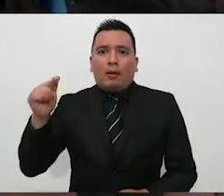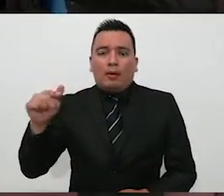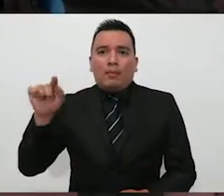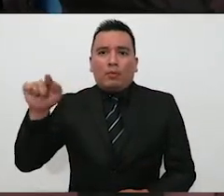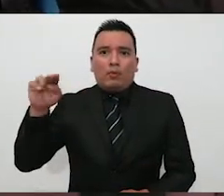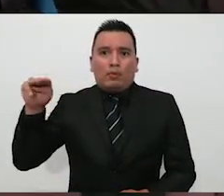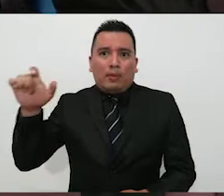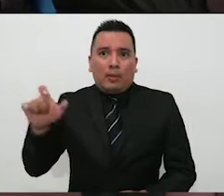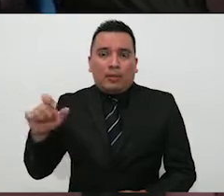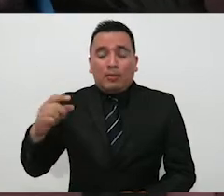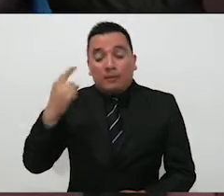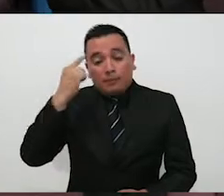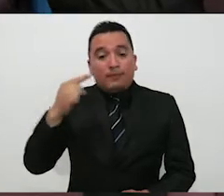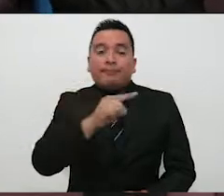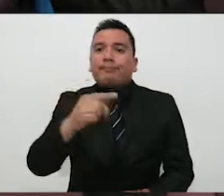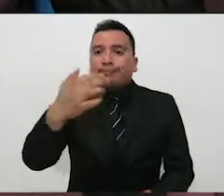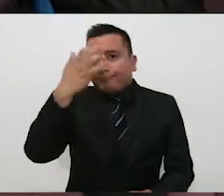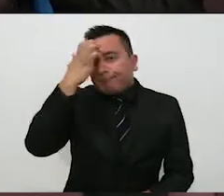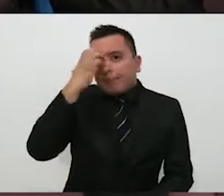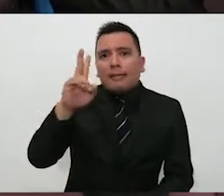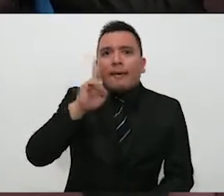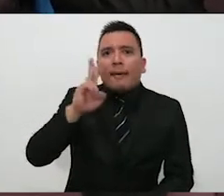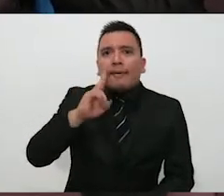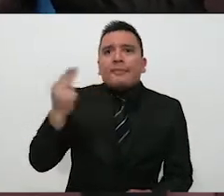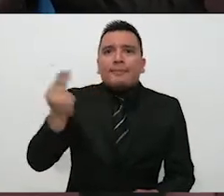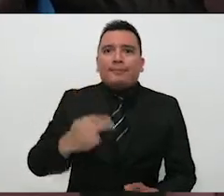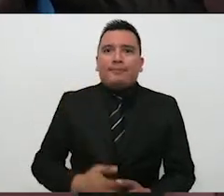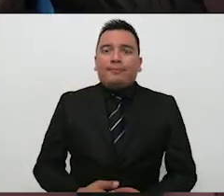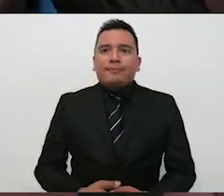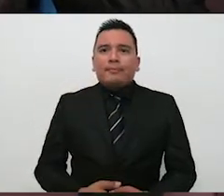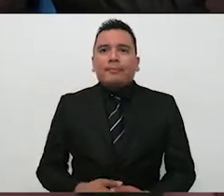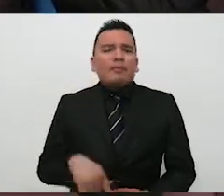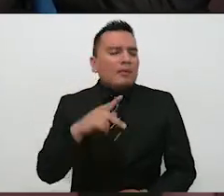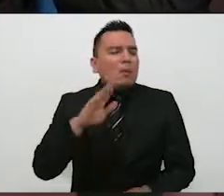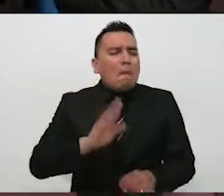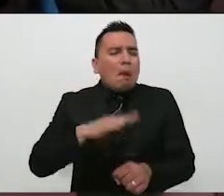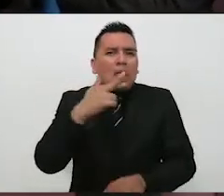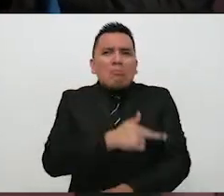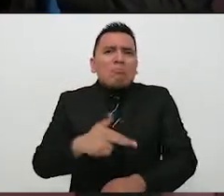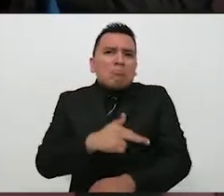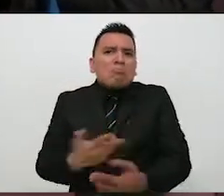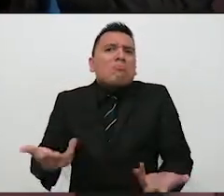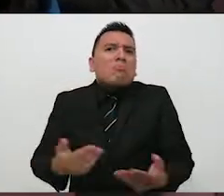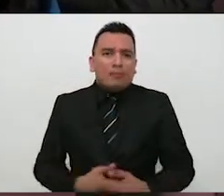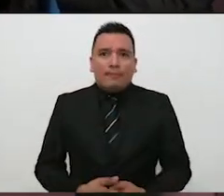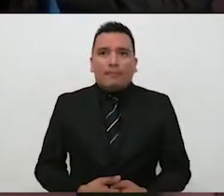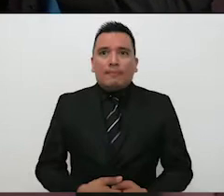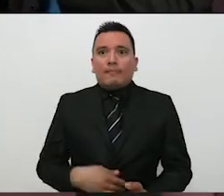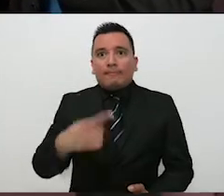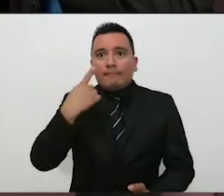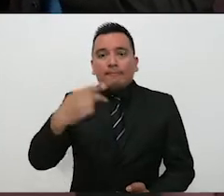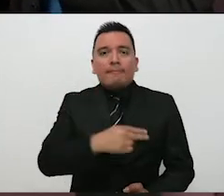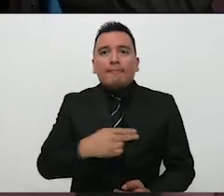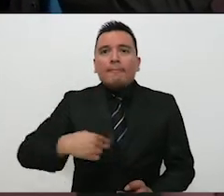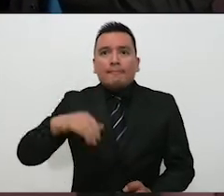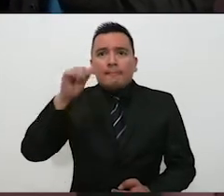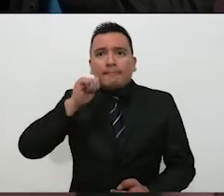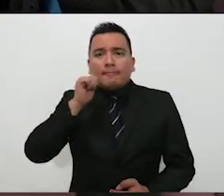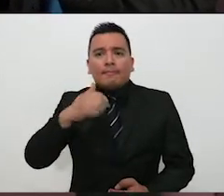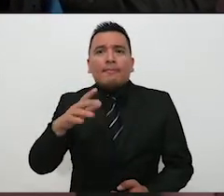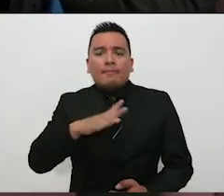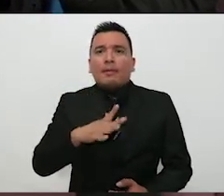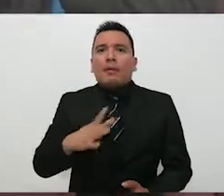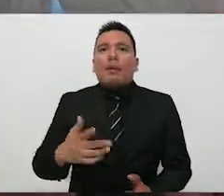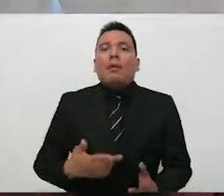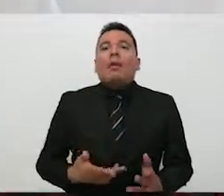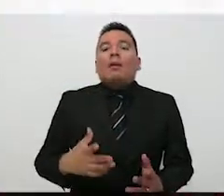para que conozcan las bases. ¿Qué otros programas lleva a cabo actualmente el Mira, de manera permanente también manejamos lo que son los talleres